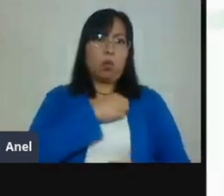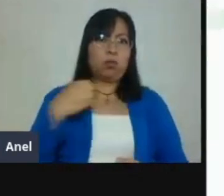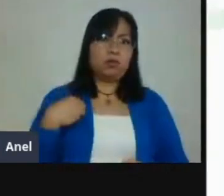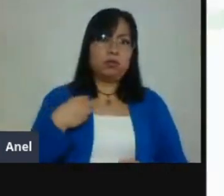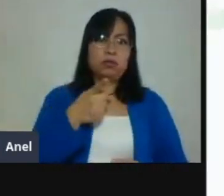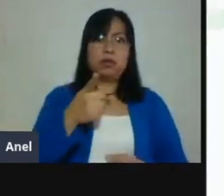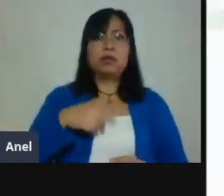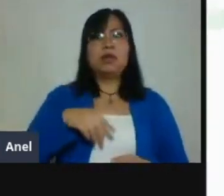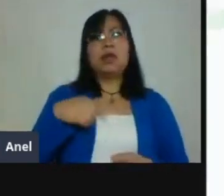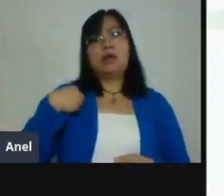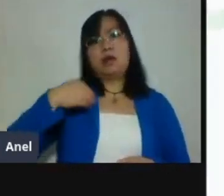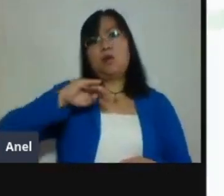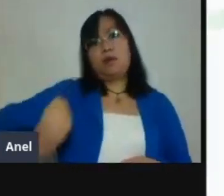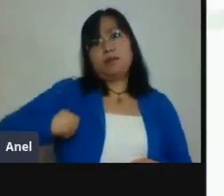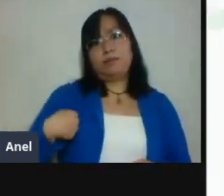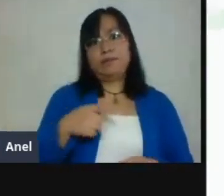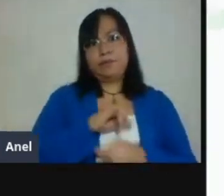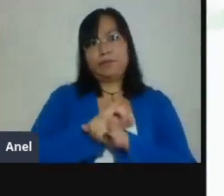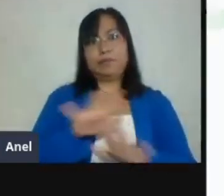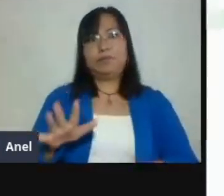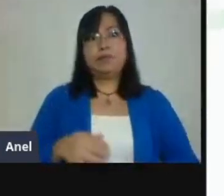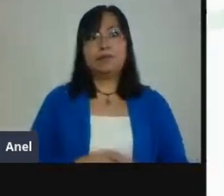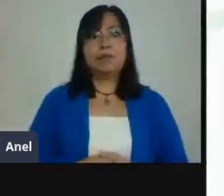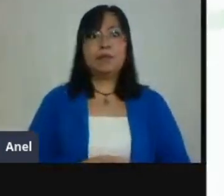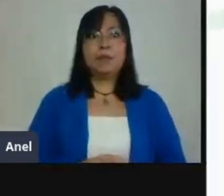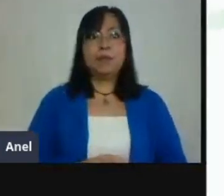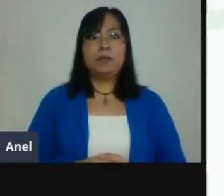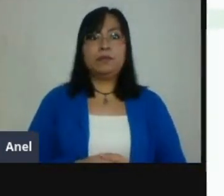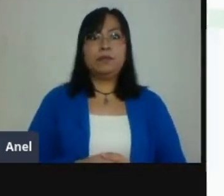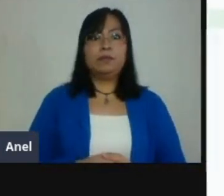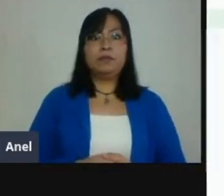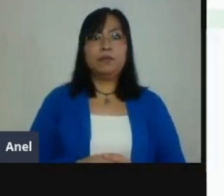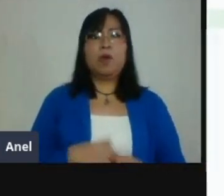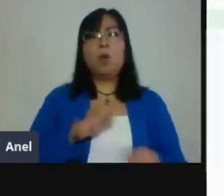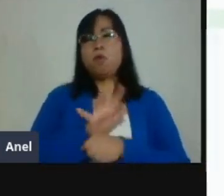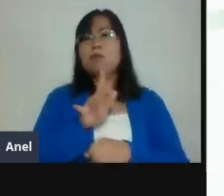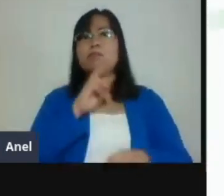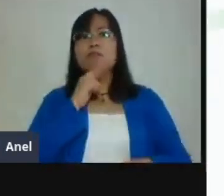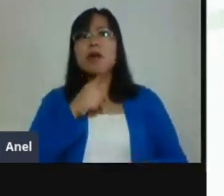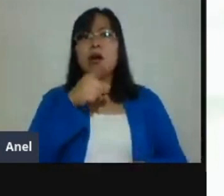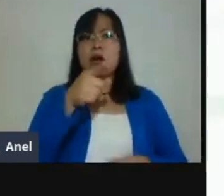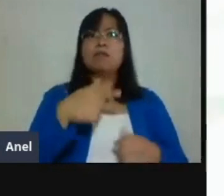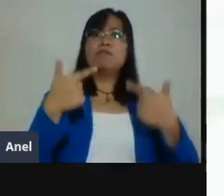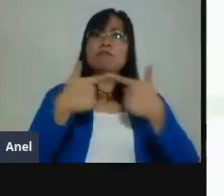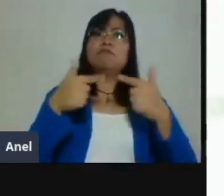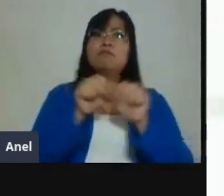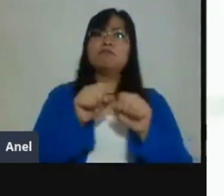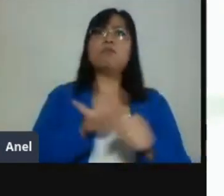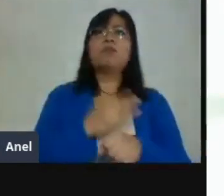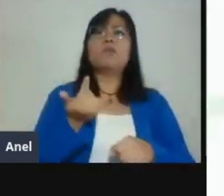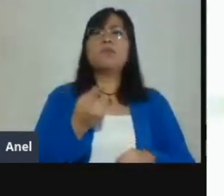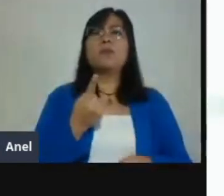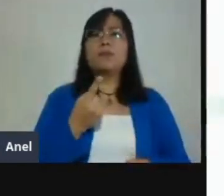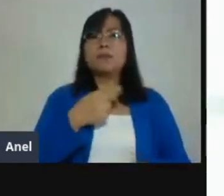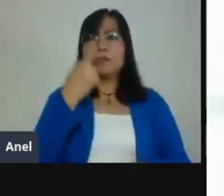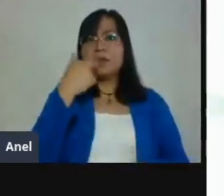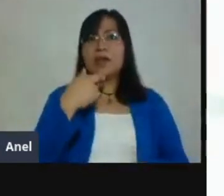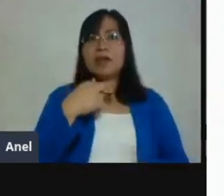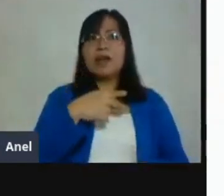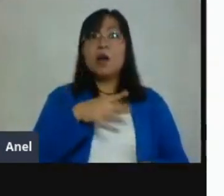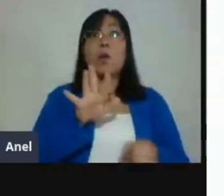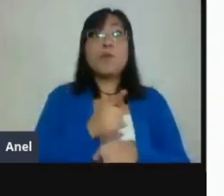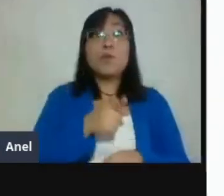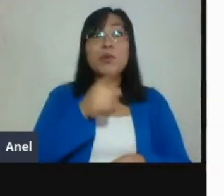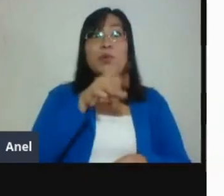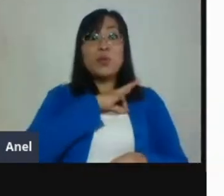ventaja de esta comunicación con padres de familia en Google Classroom? Pues, que tú vas a poder activar los